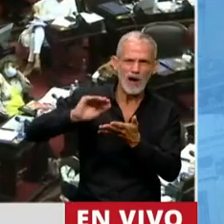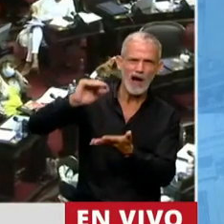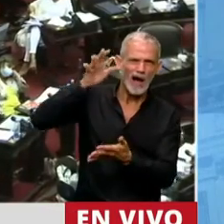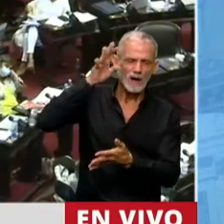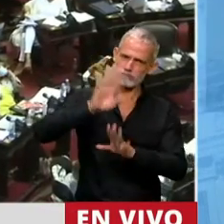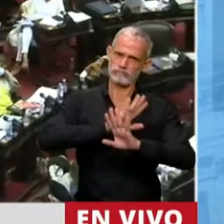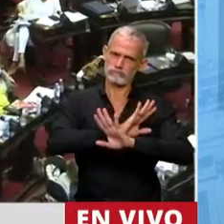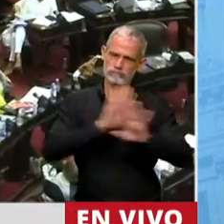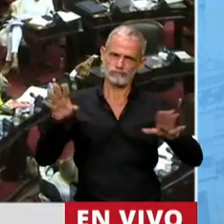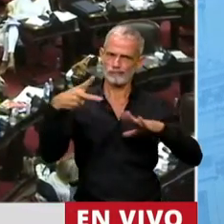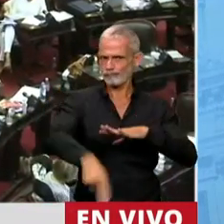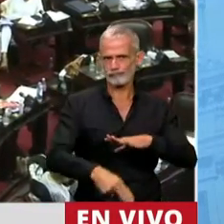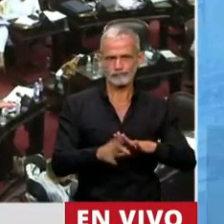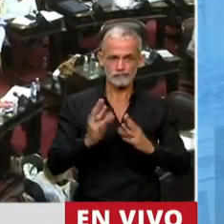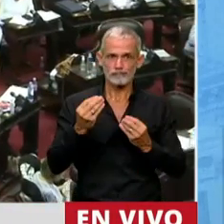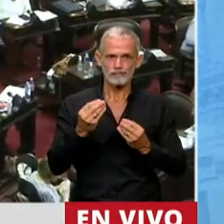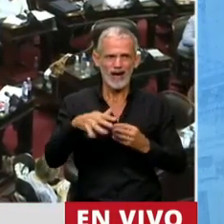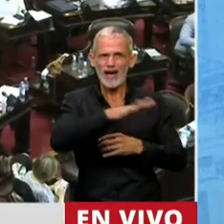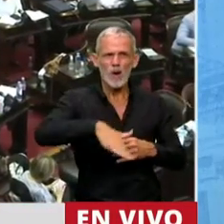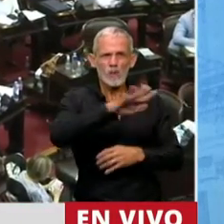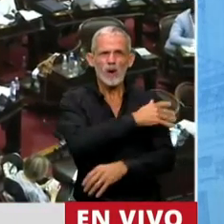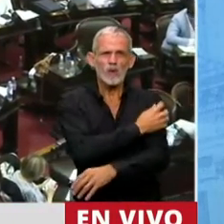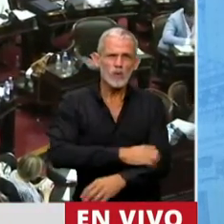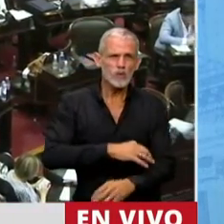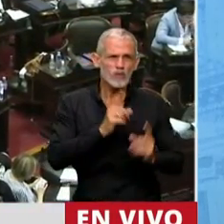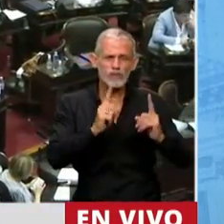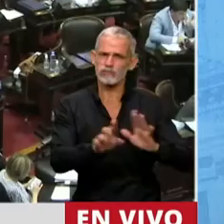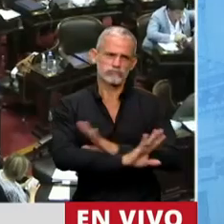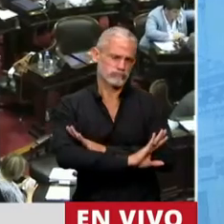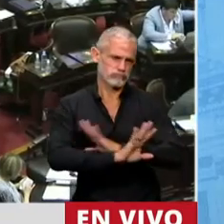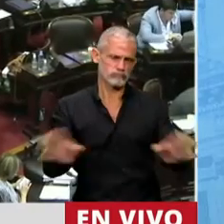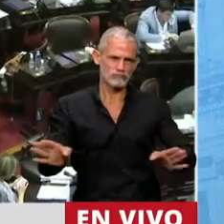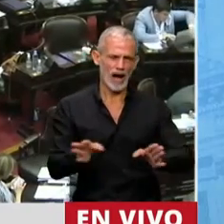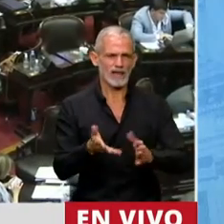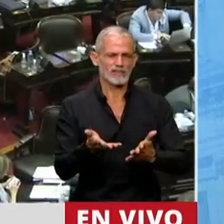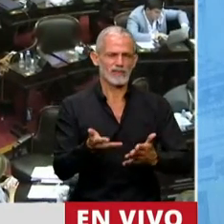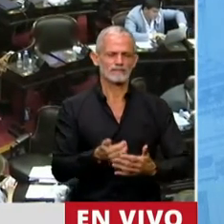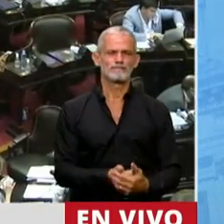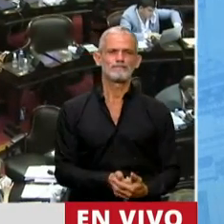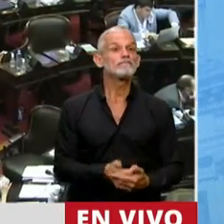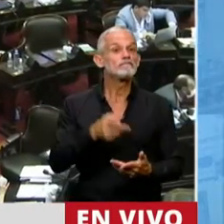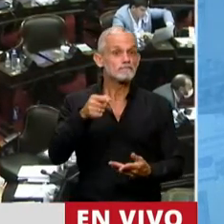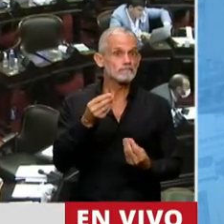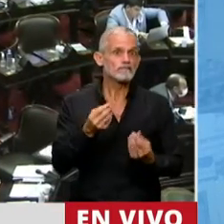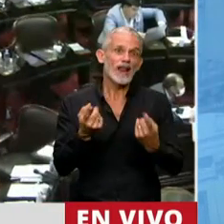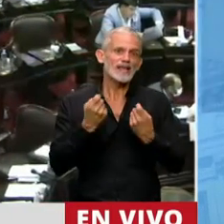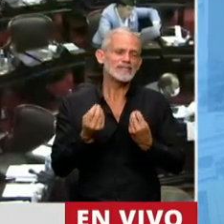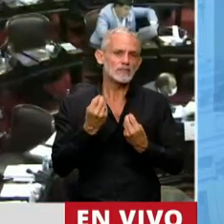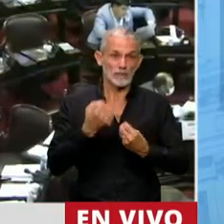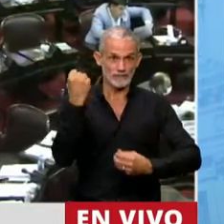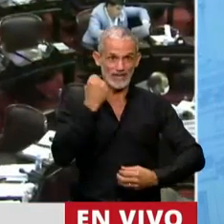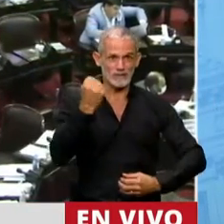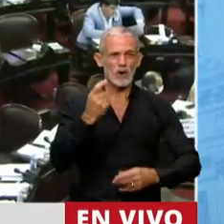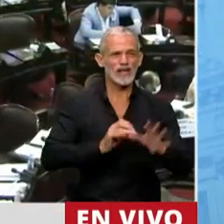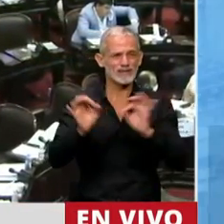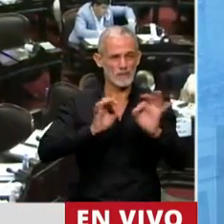sobreendeudamiento que sometan a nuestro pueblo a la miseria y que sean lesivas a la dignidad nacional. Por esto es necesario destacar la importancia